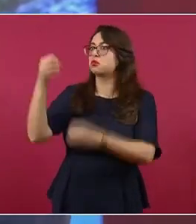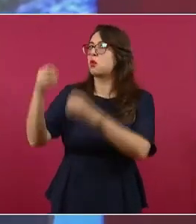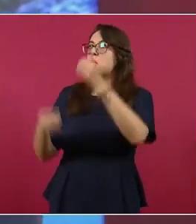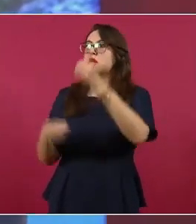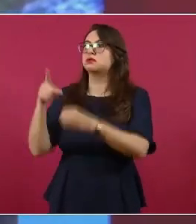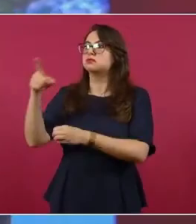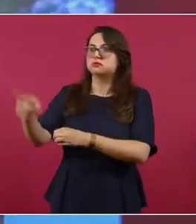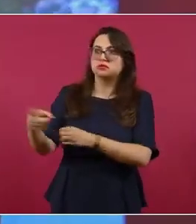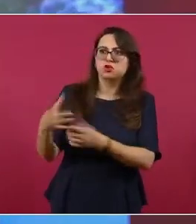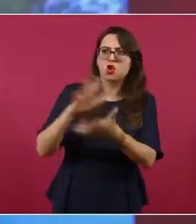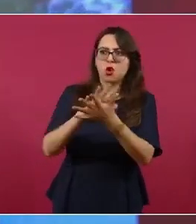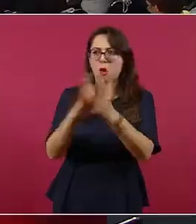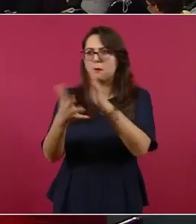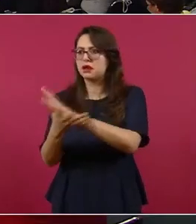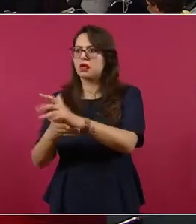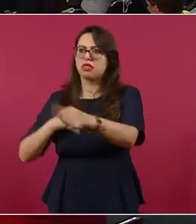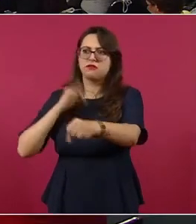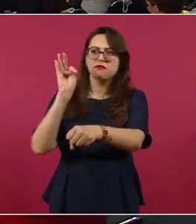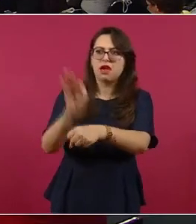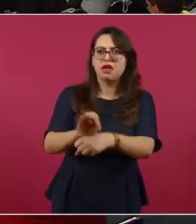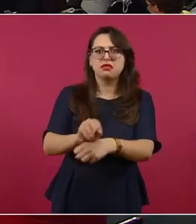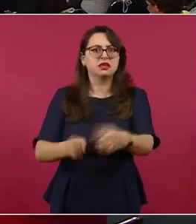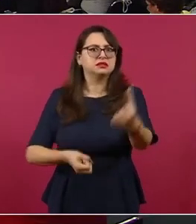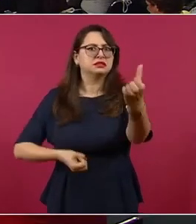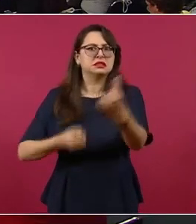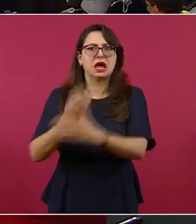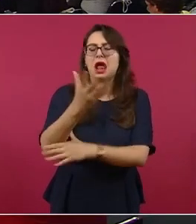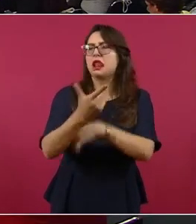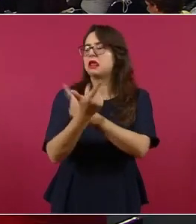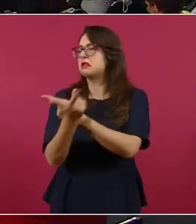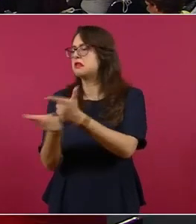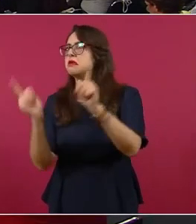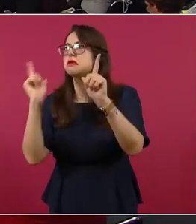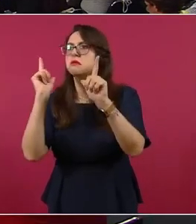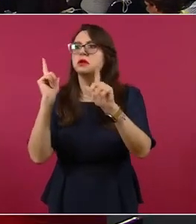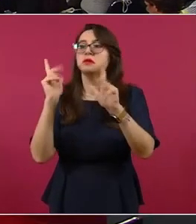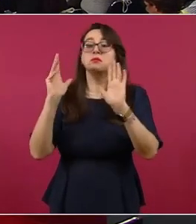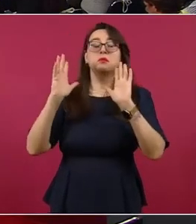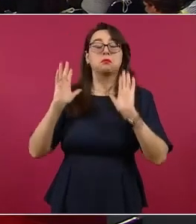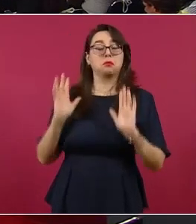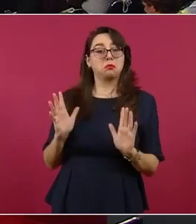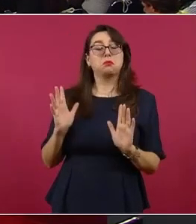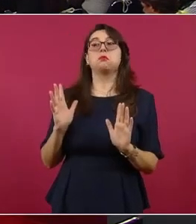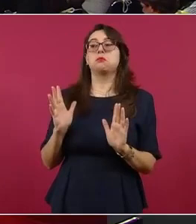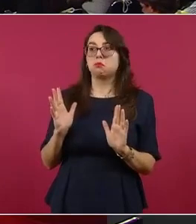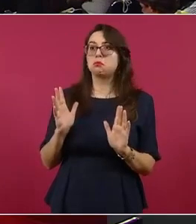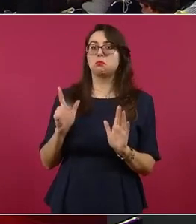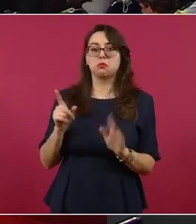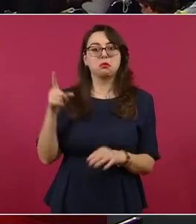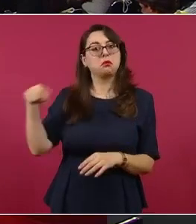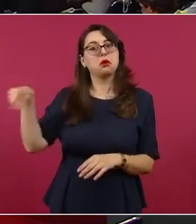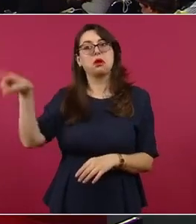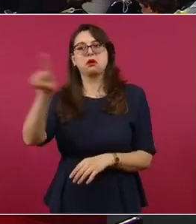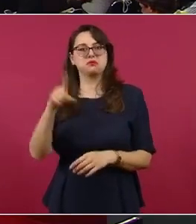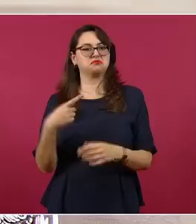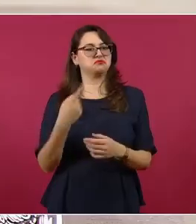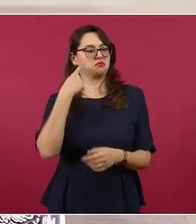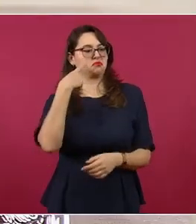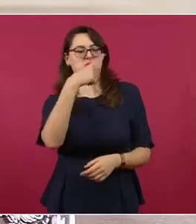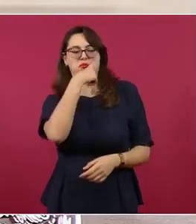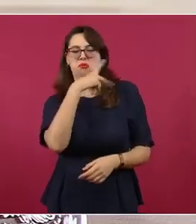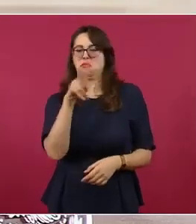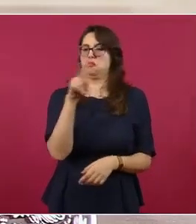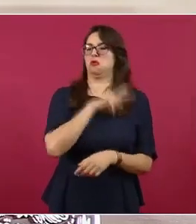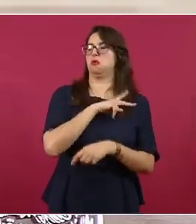ese argumento. Y sí,